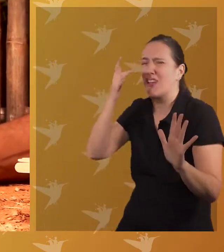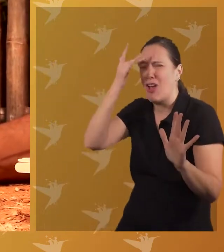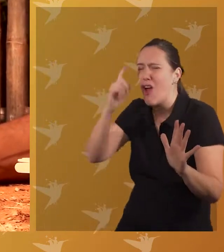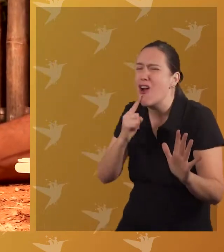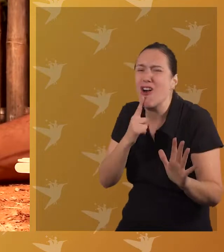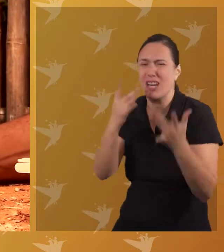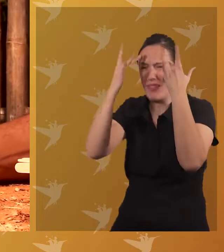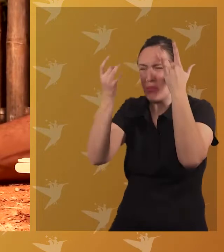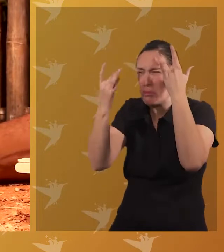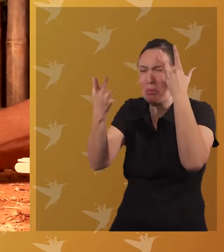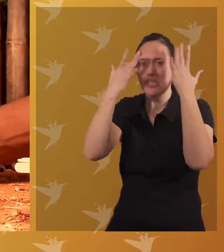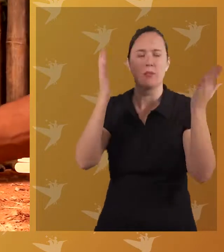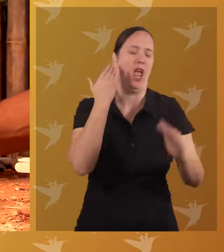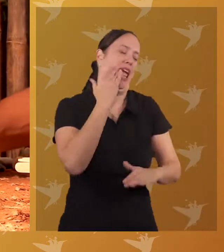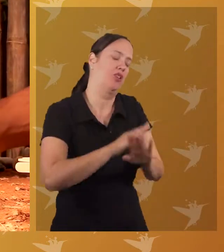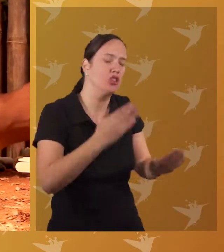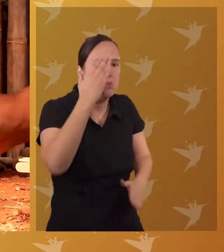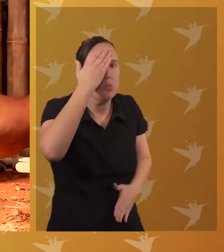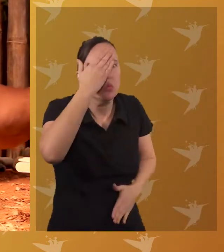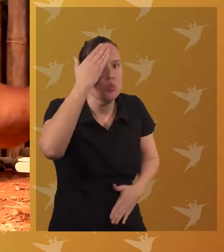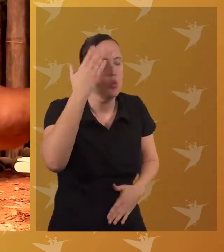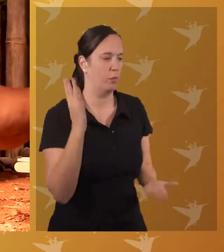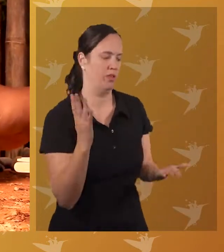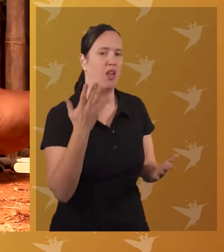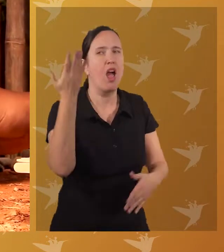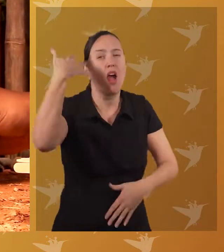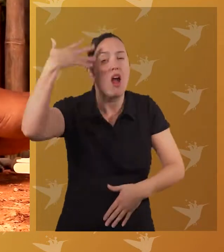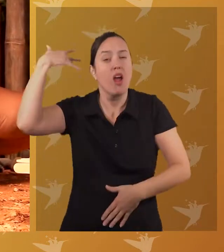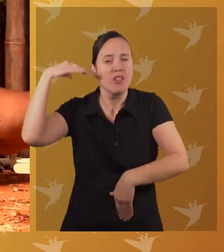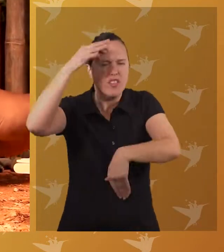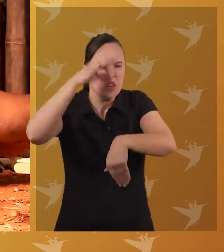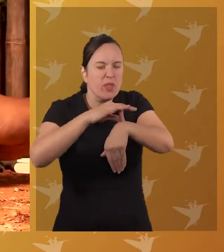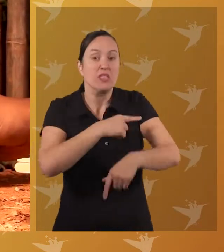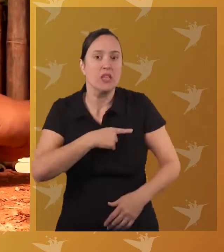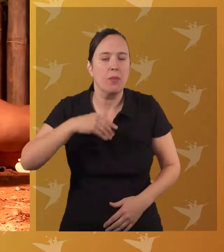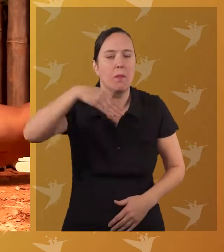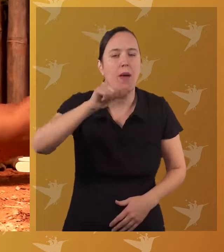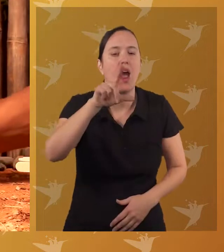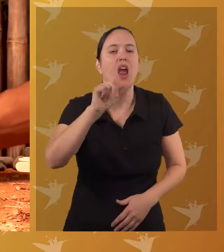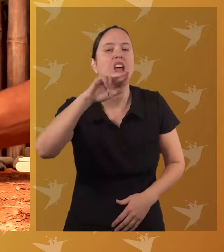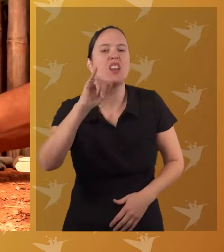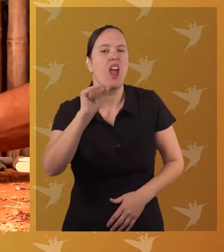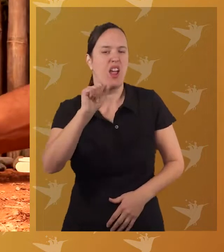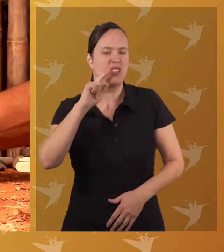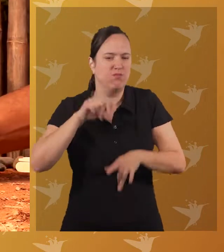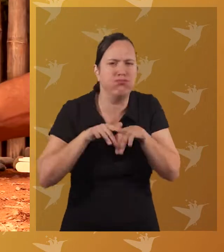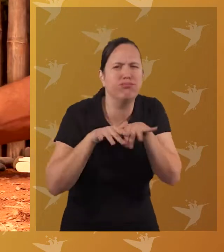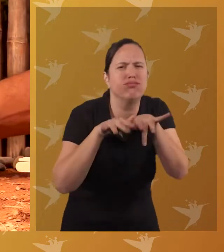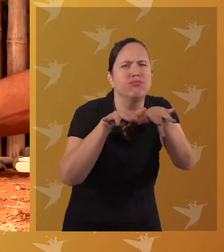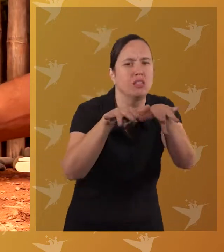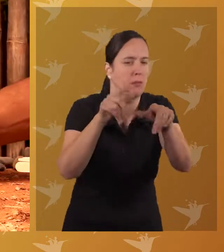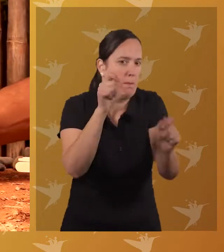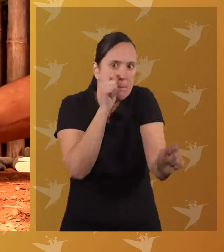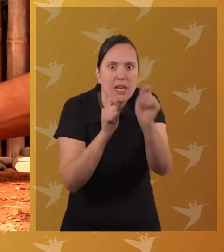era horrible! ¡Ay, sí! ¡Ay, no se preocupen! Antes había una enfermedad que se llamaba malaria, que era muy